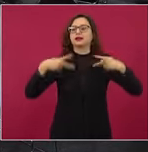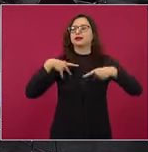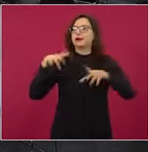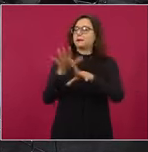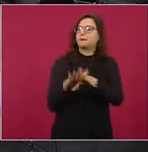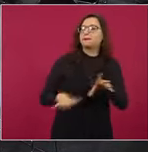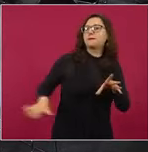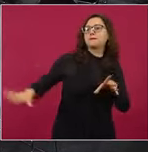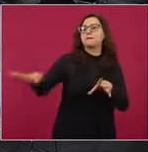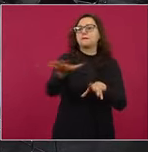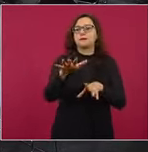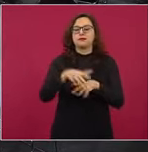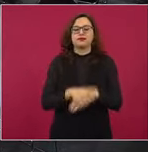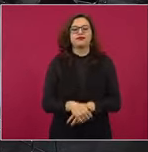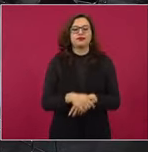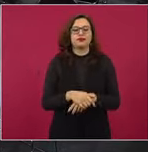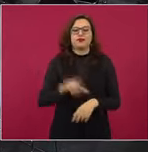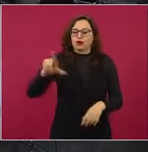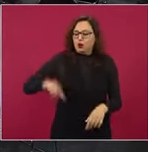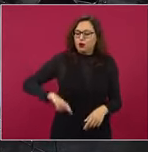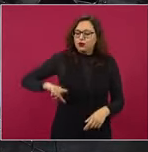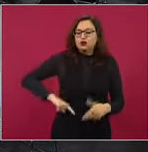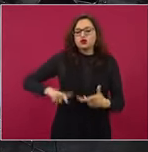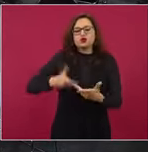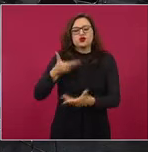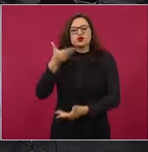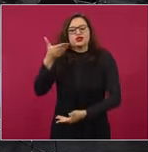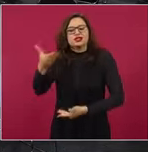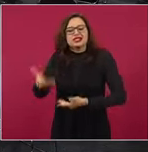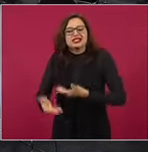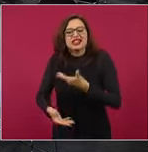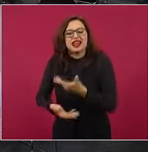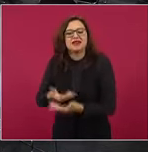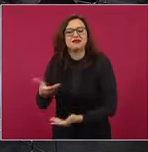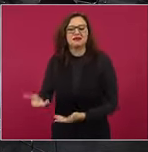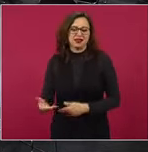el que el gobierno sea para el pueblo.